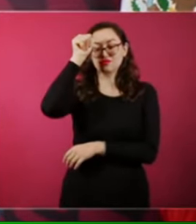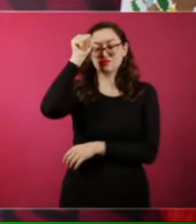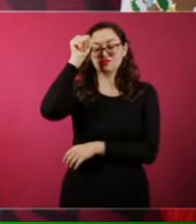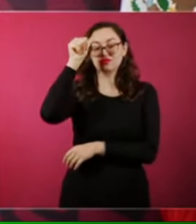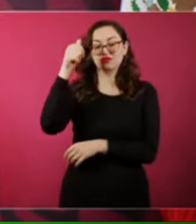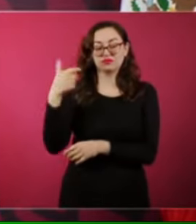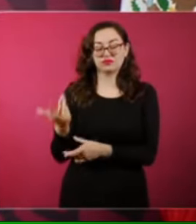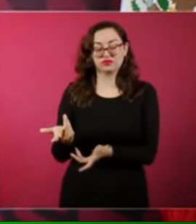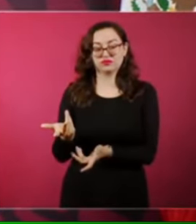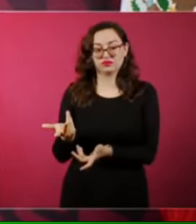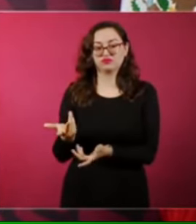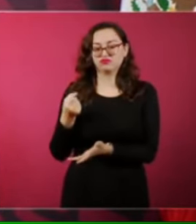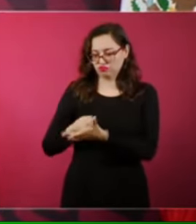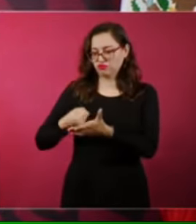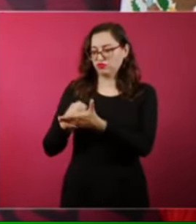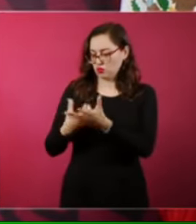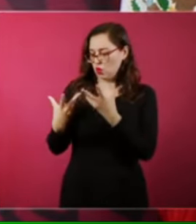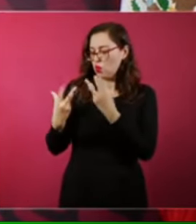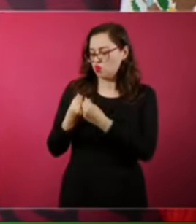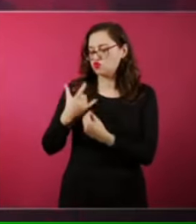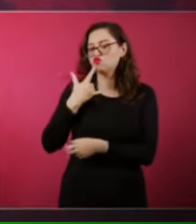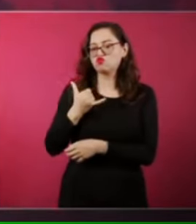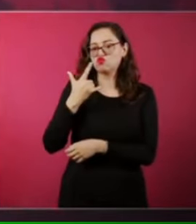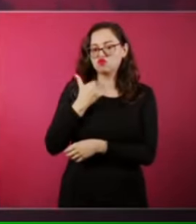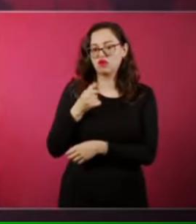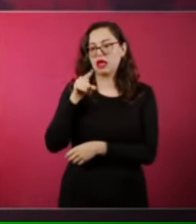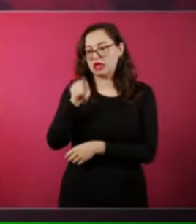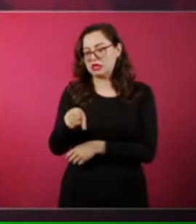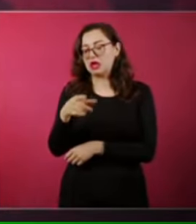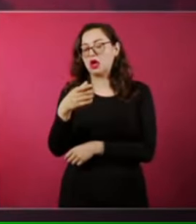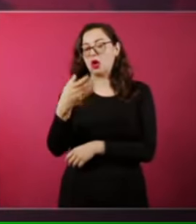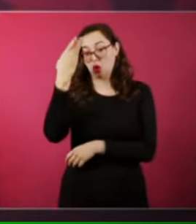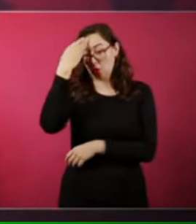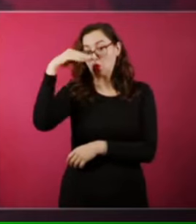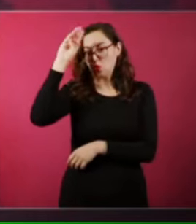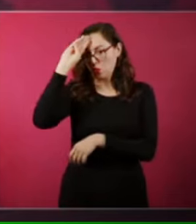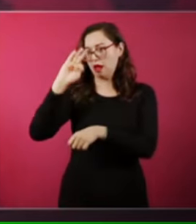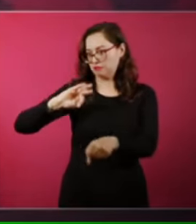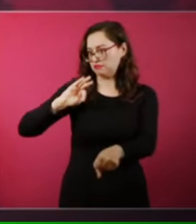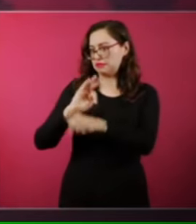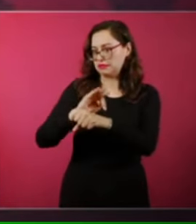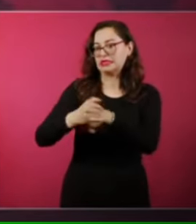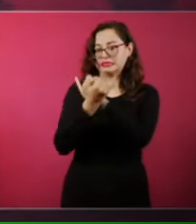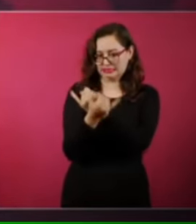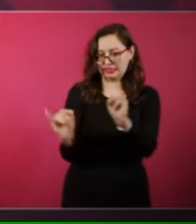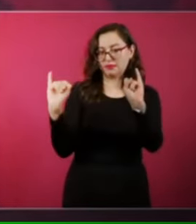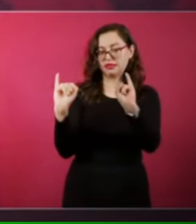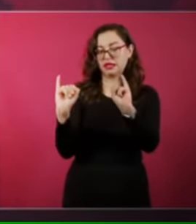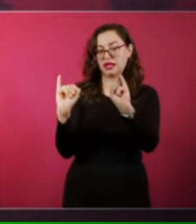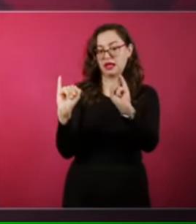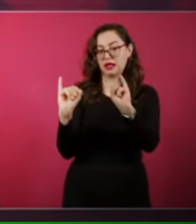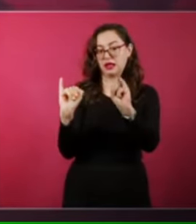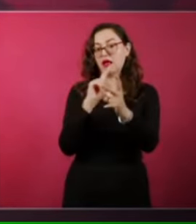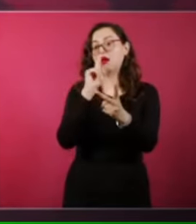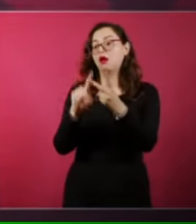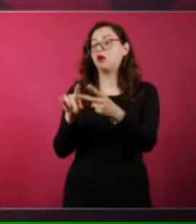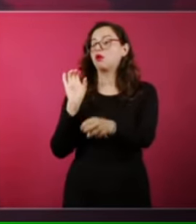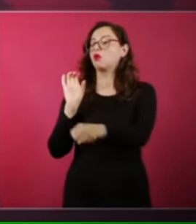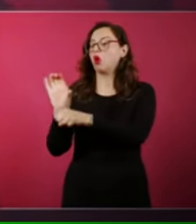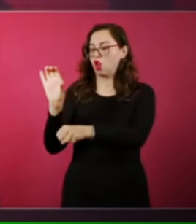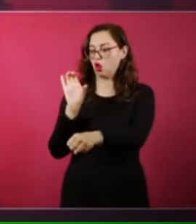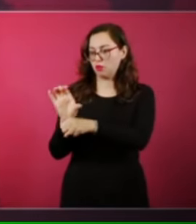Me voy a ir a luchar a Cuba por la independencia o me voy a Colombia